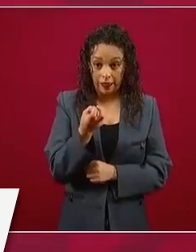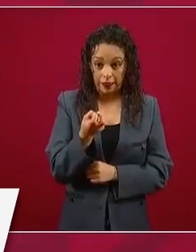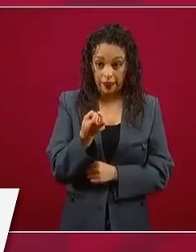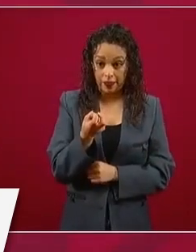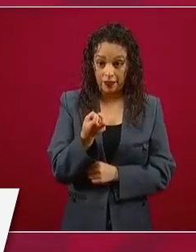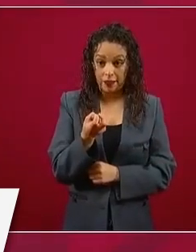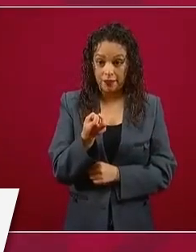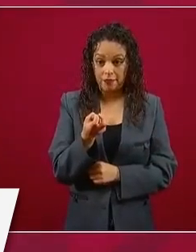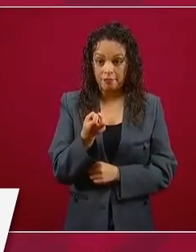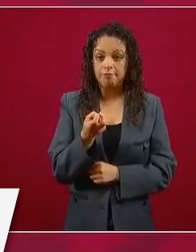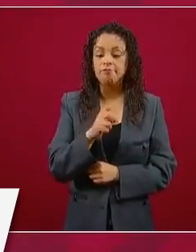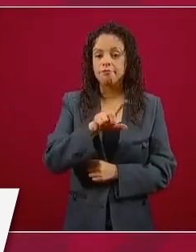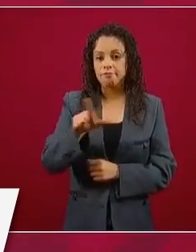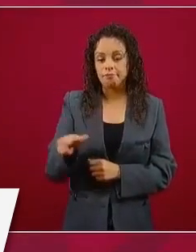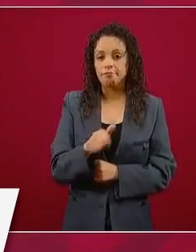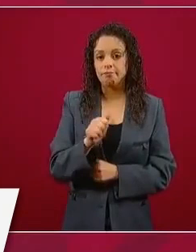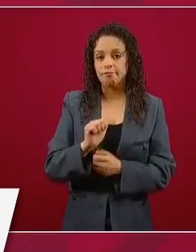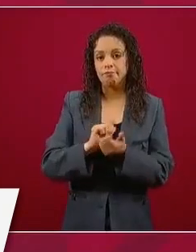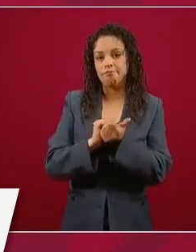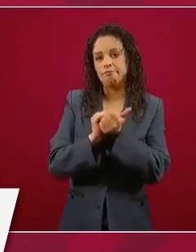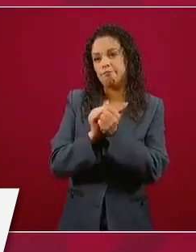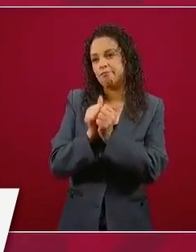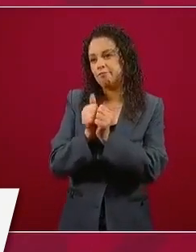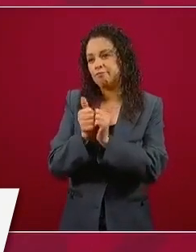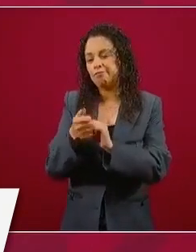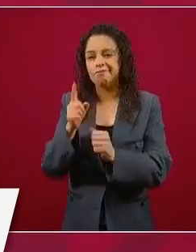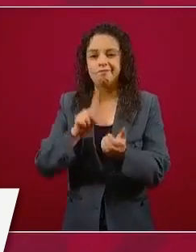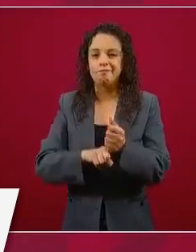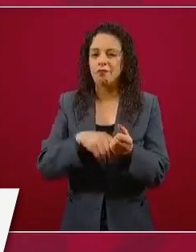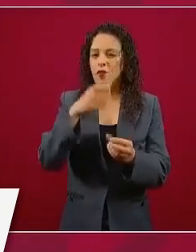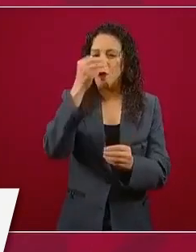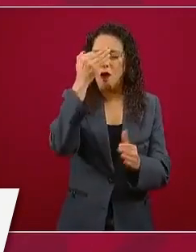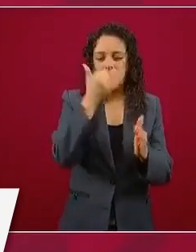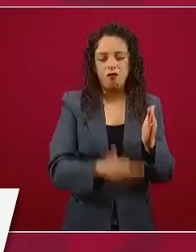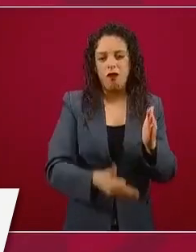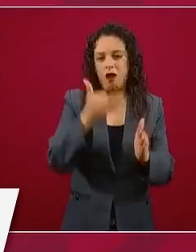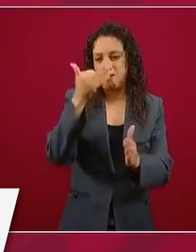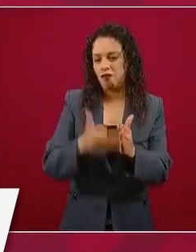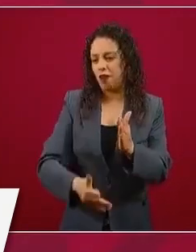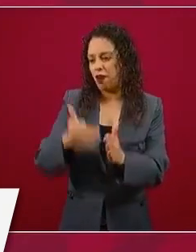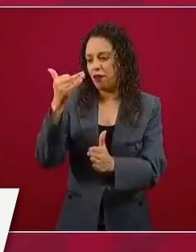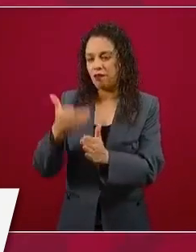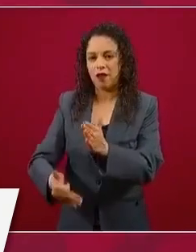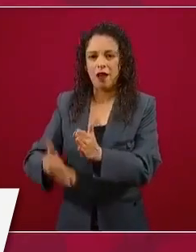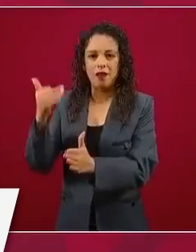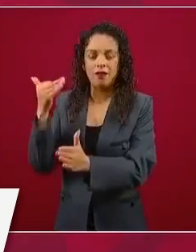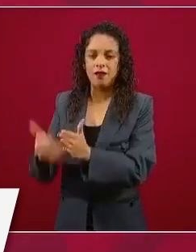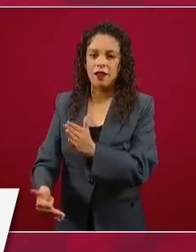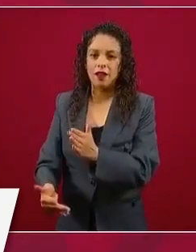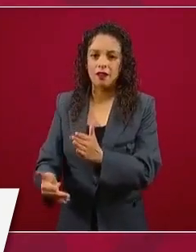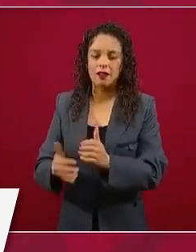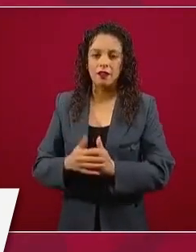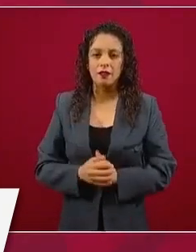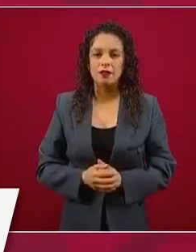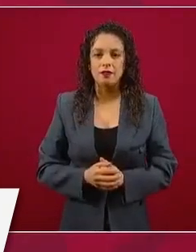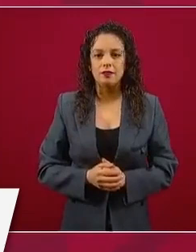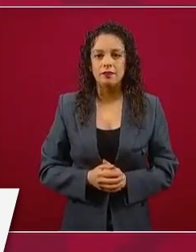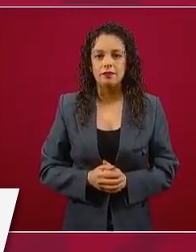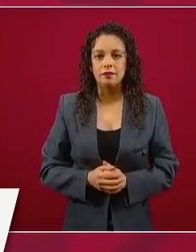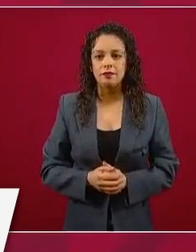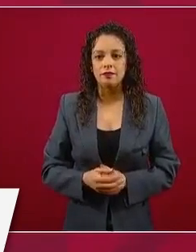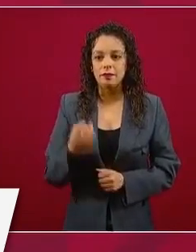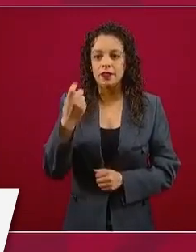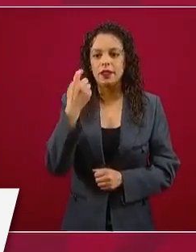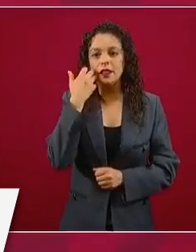deficitaria, es decir, se compra más